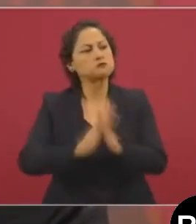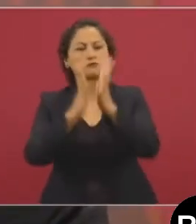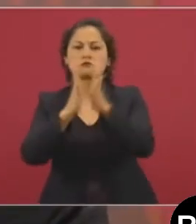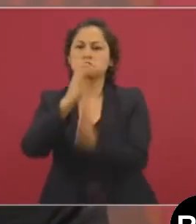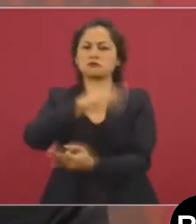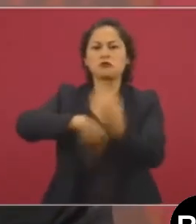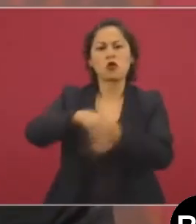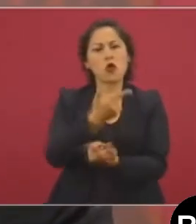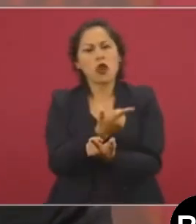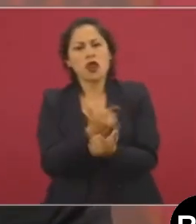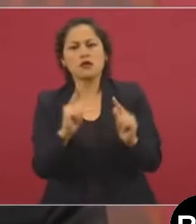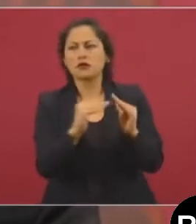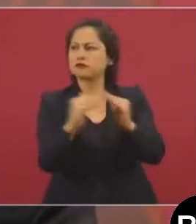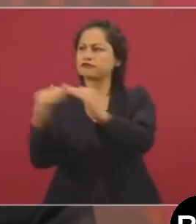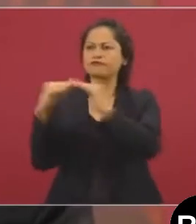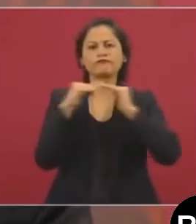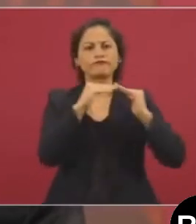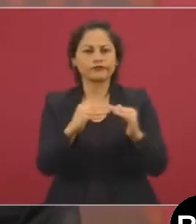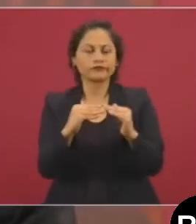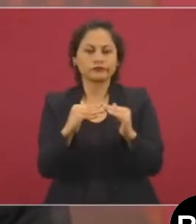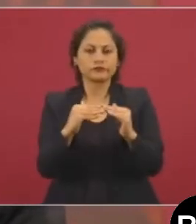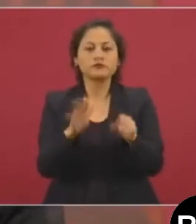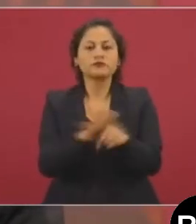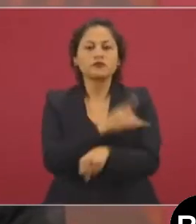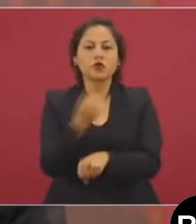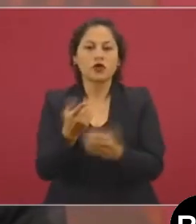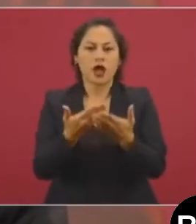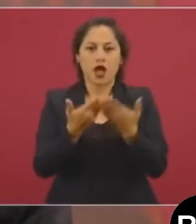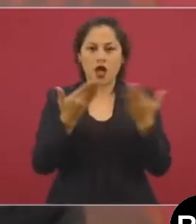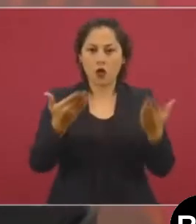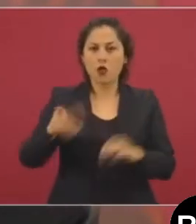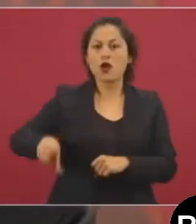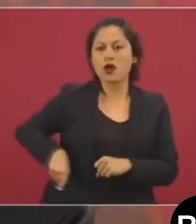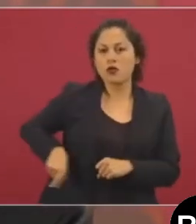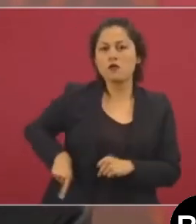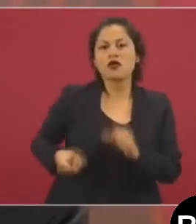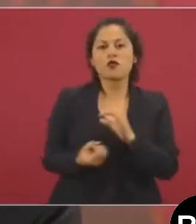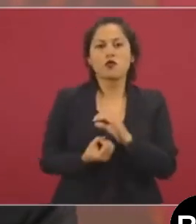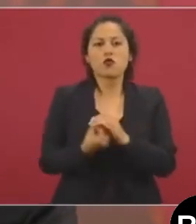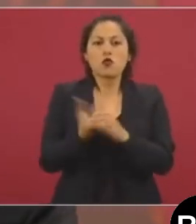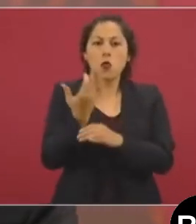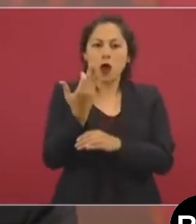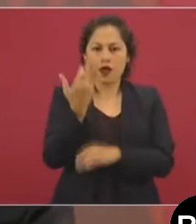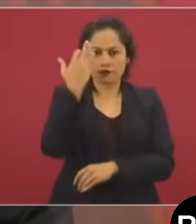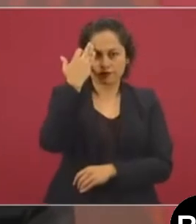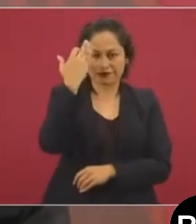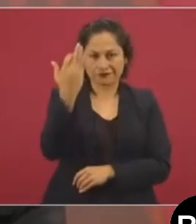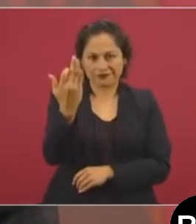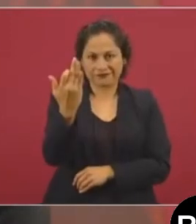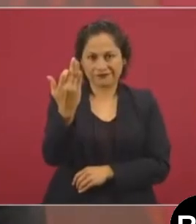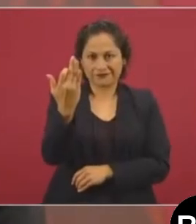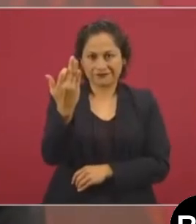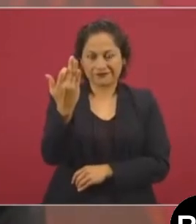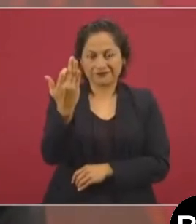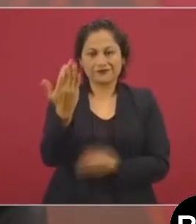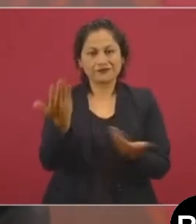Estamos en una etapa nueva, ya no debemos